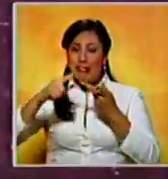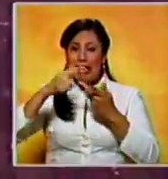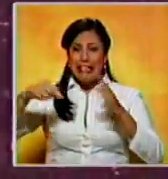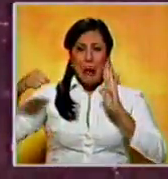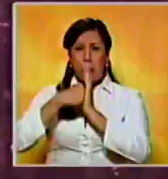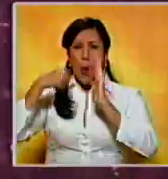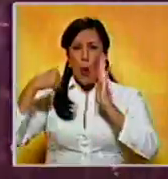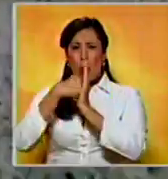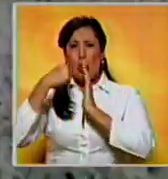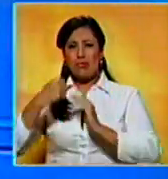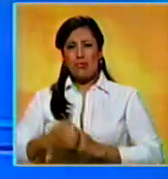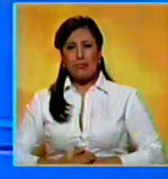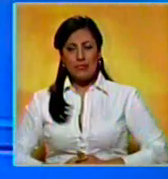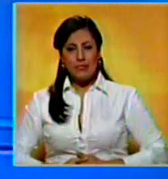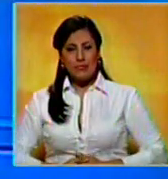accidentes de tránsito.